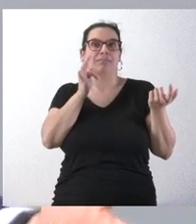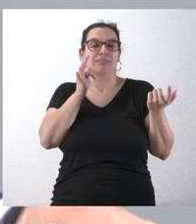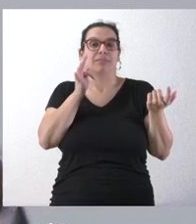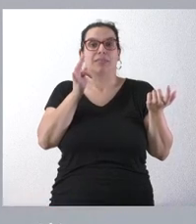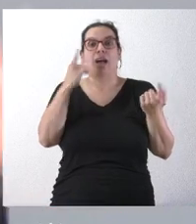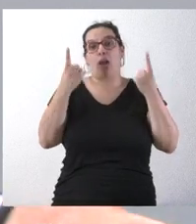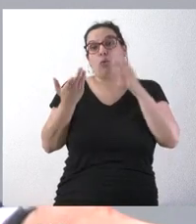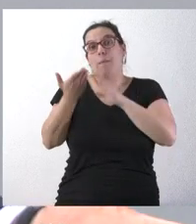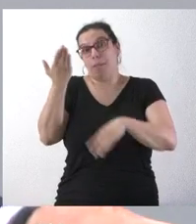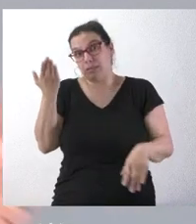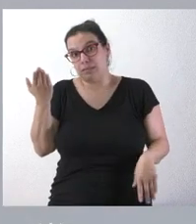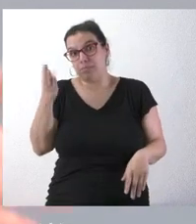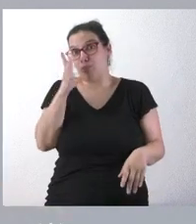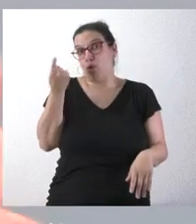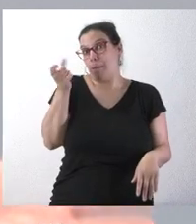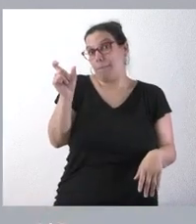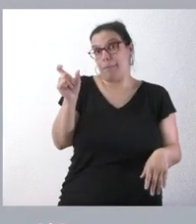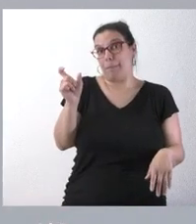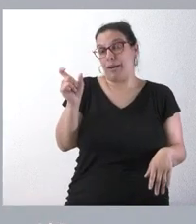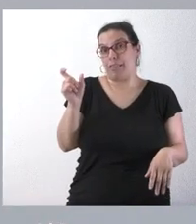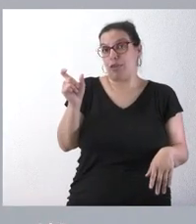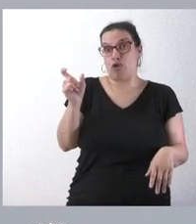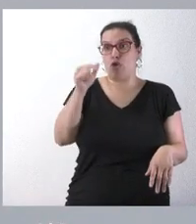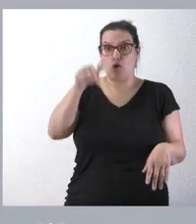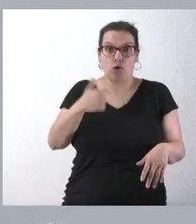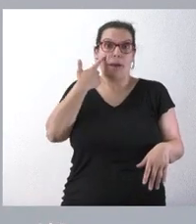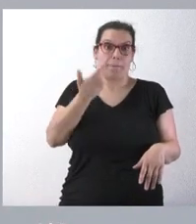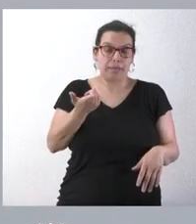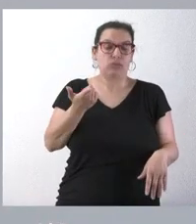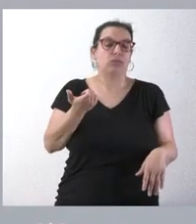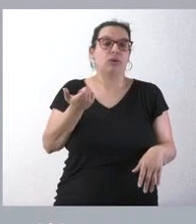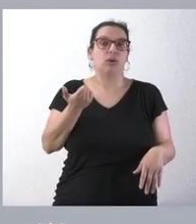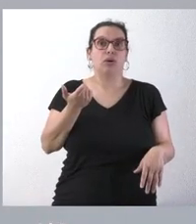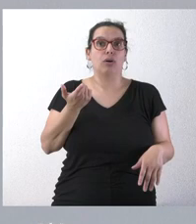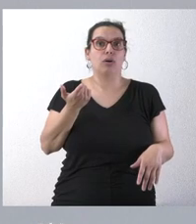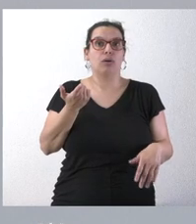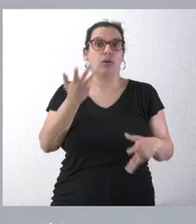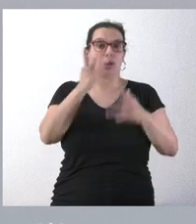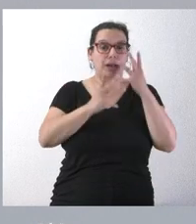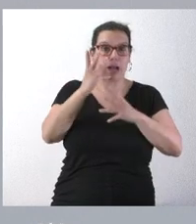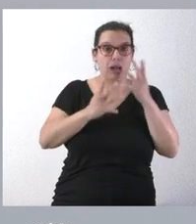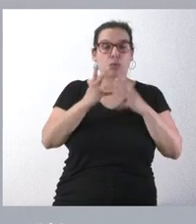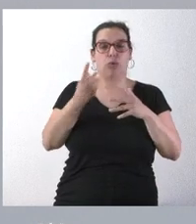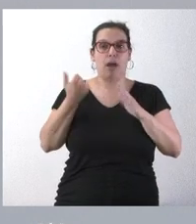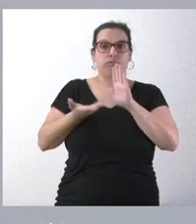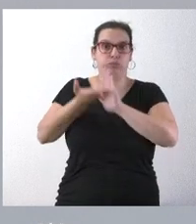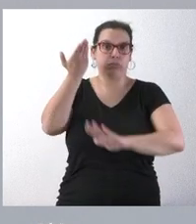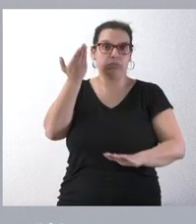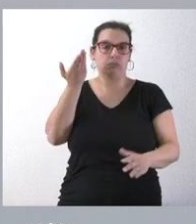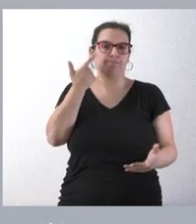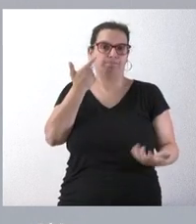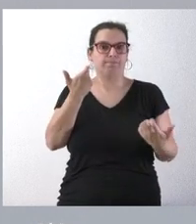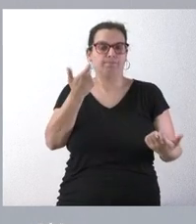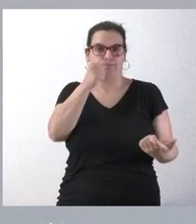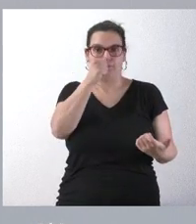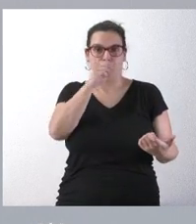incrementando en el contexto de la inflación. Habrán visto que la inflación hoy, en los términos del cálculo, pues ha crecido de una forma muy importante,